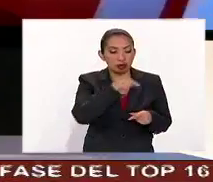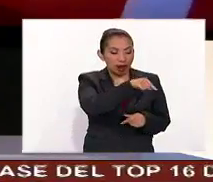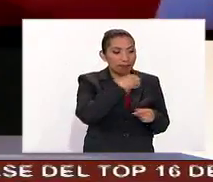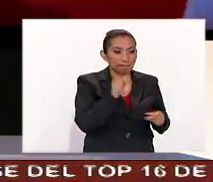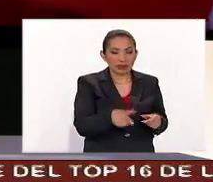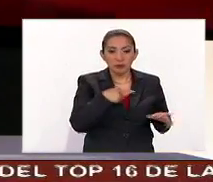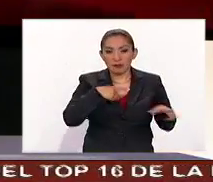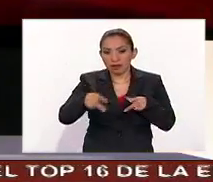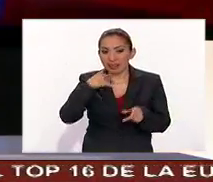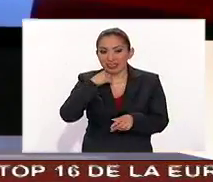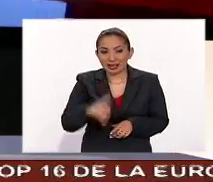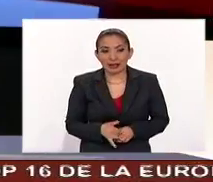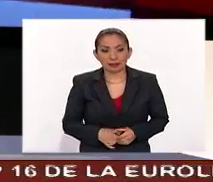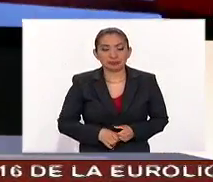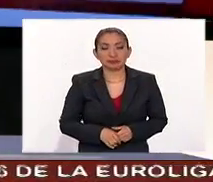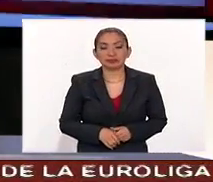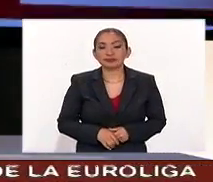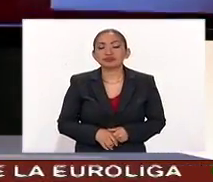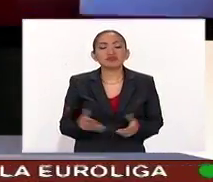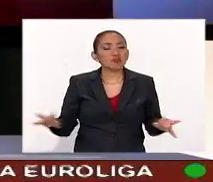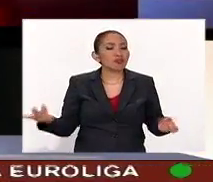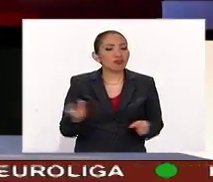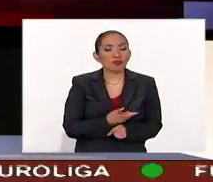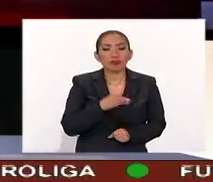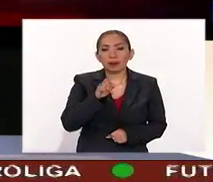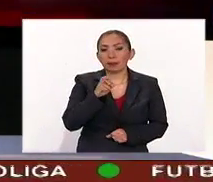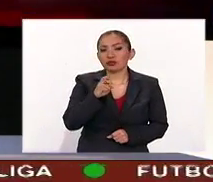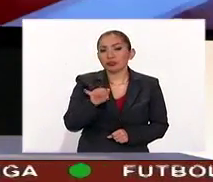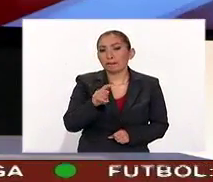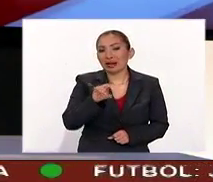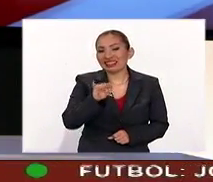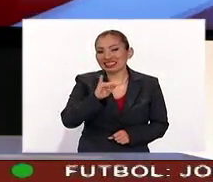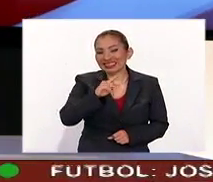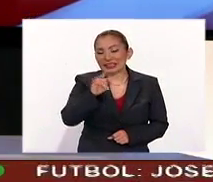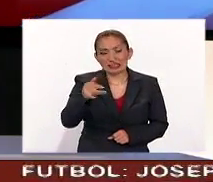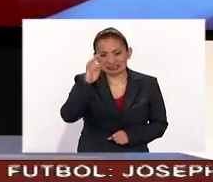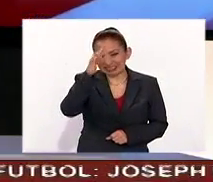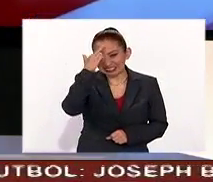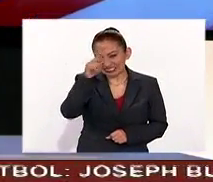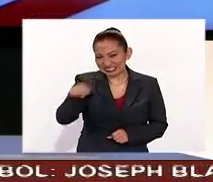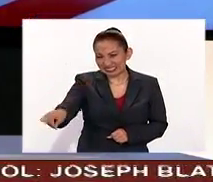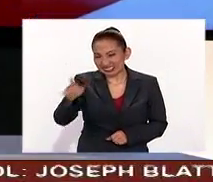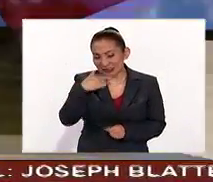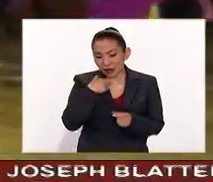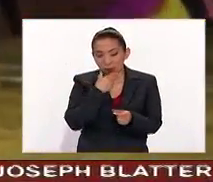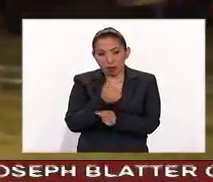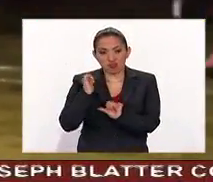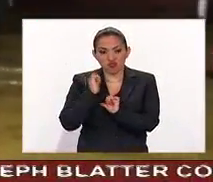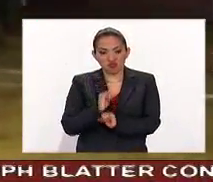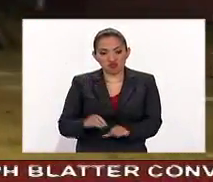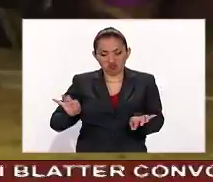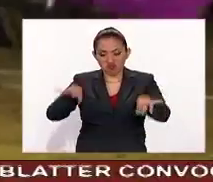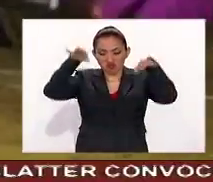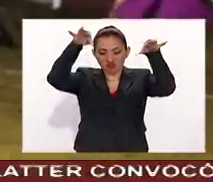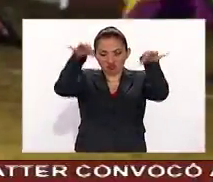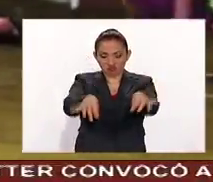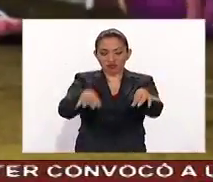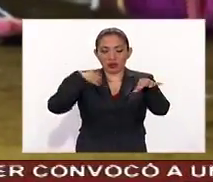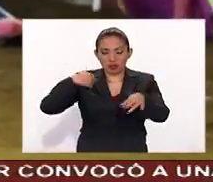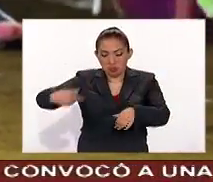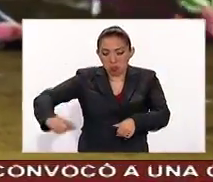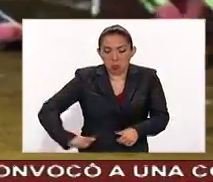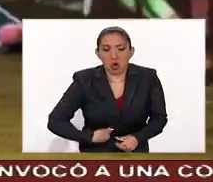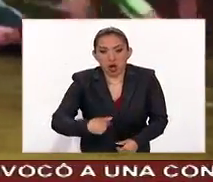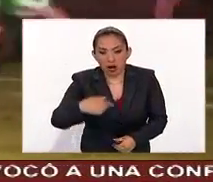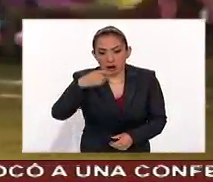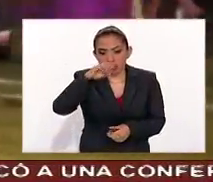con el fútbol italiano que sucedió con Mauricio Martínez ustedes recordarán este banderillero que pues fue cornado